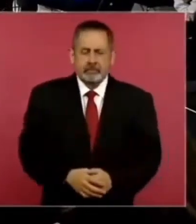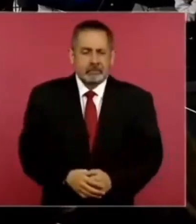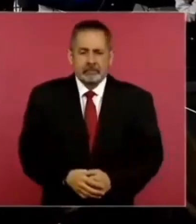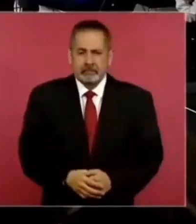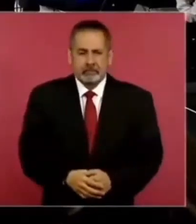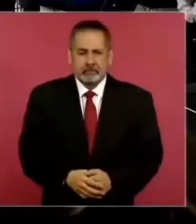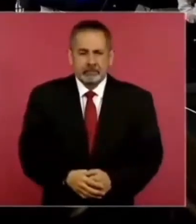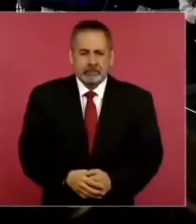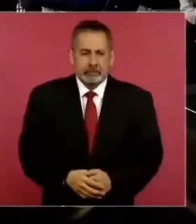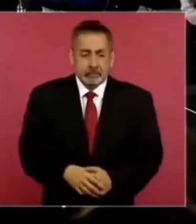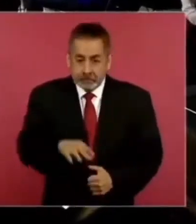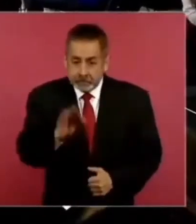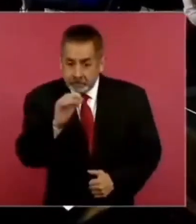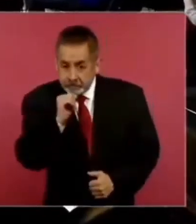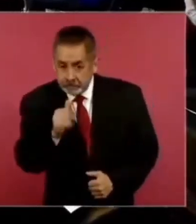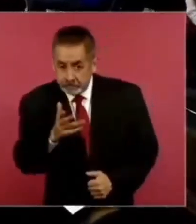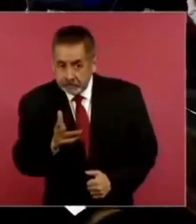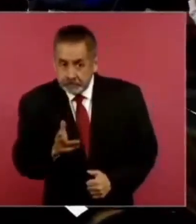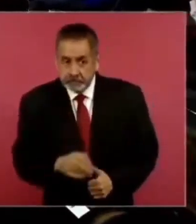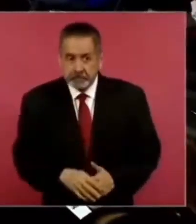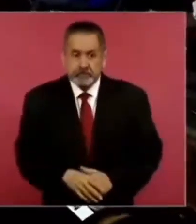¿No lo han encontrado? Sí.